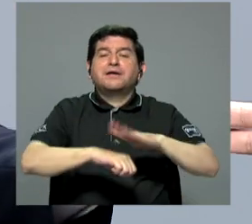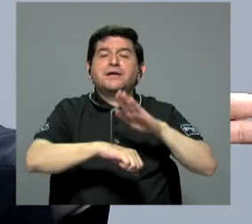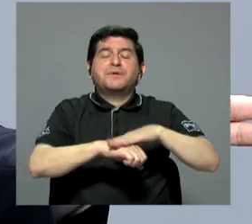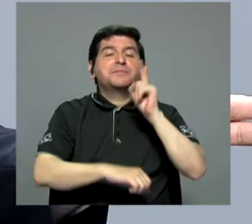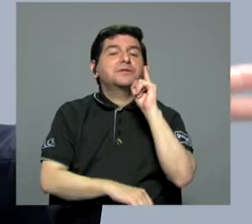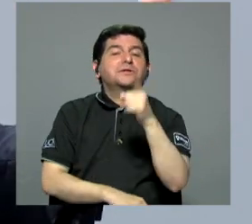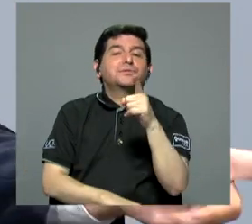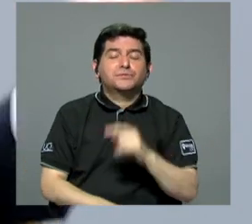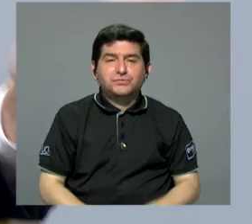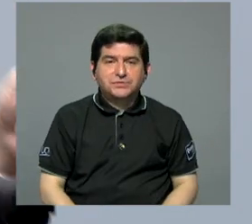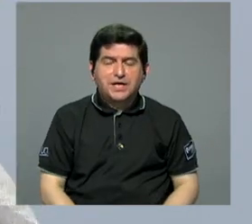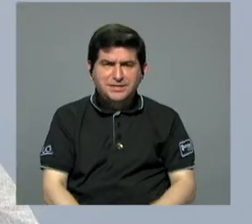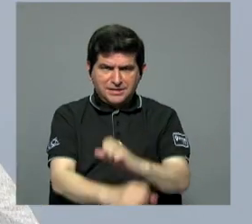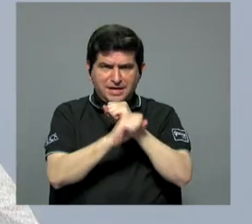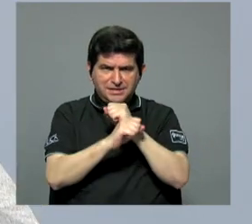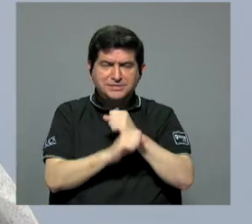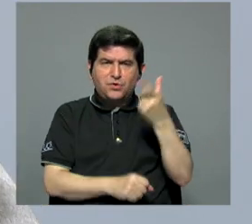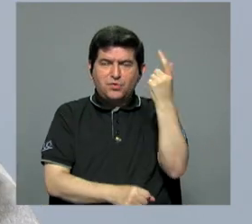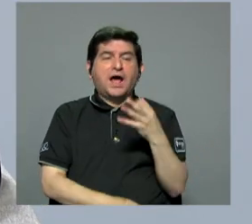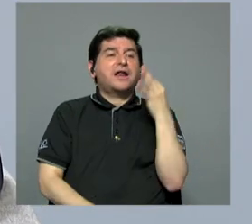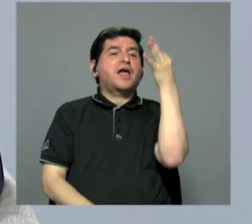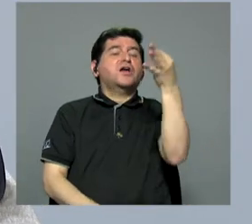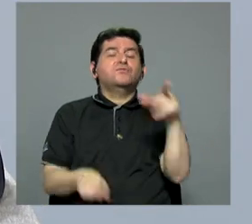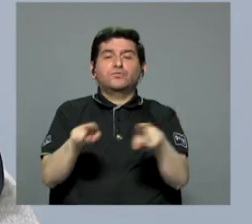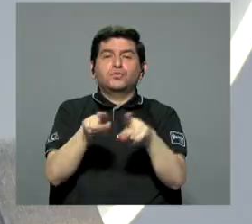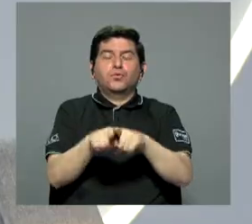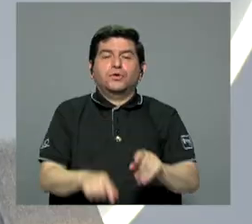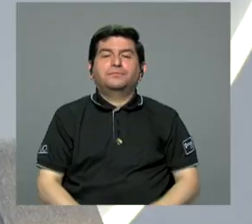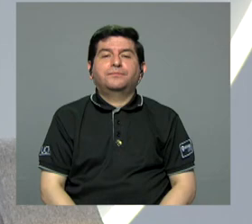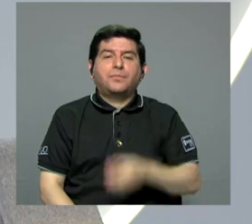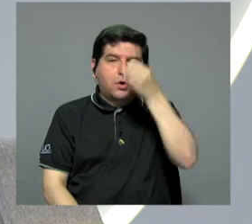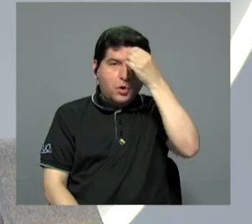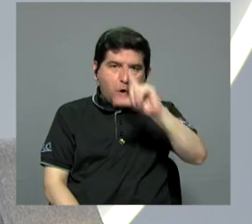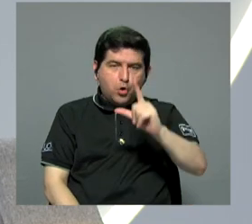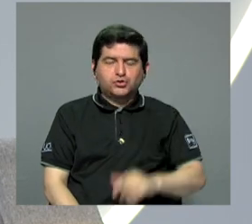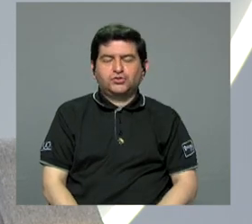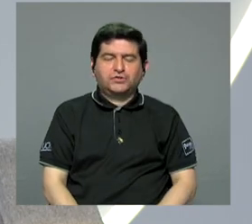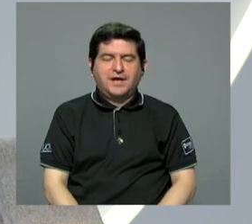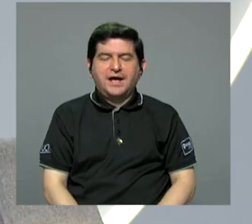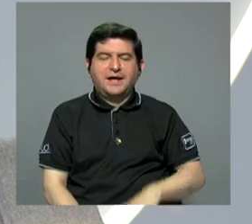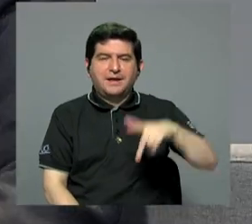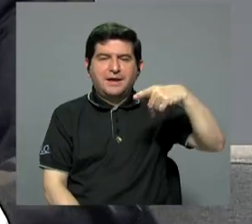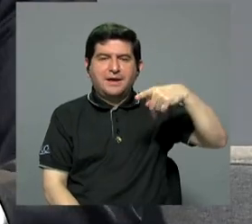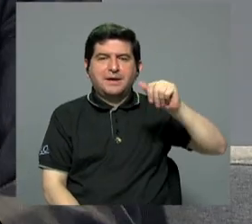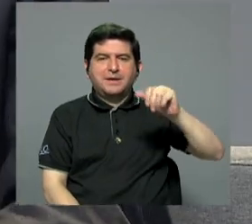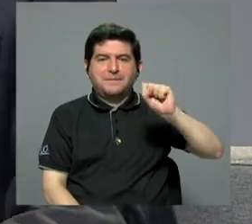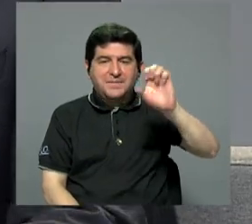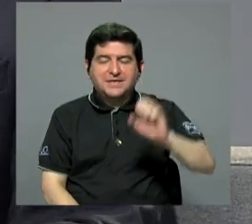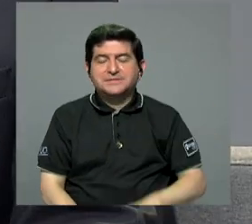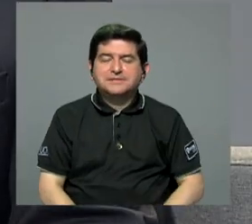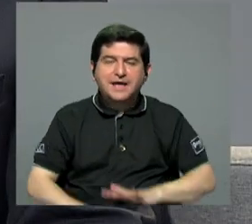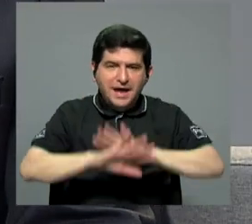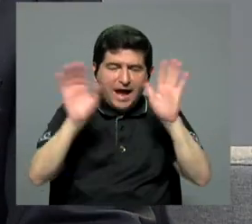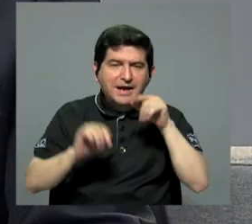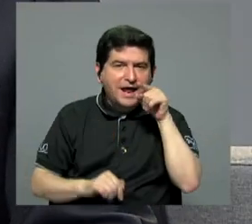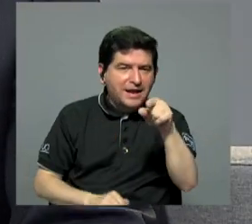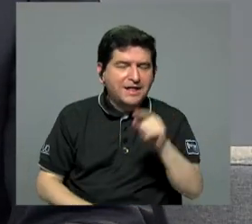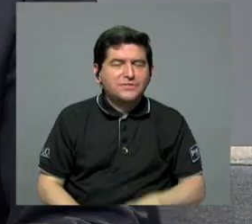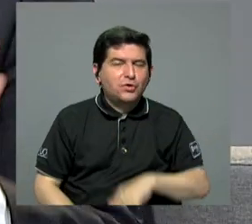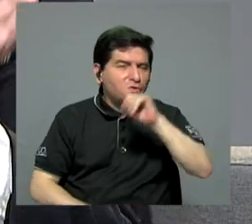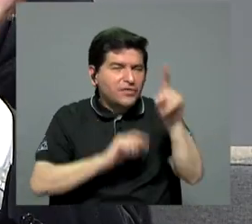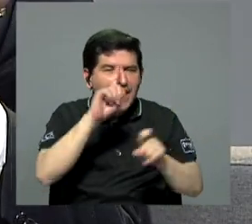permite a usted asegurar una pensión a futuro también. Don Oscar López, de Accesibilidad Sin Exclusión. Aclaración. Sobre estas